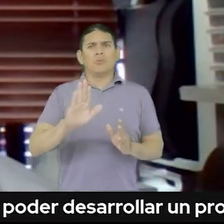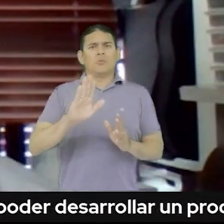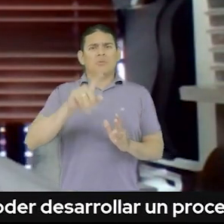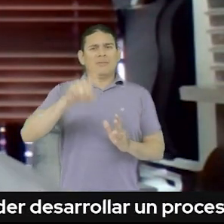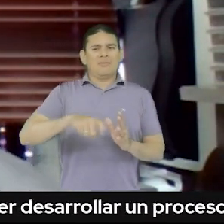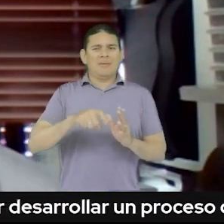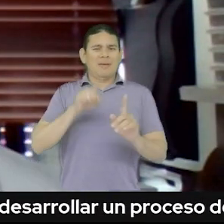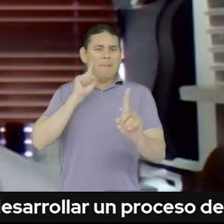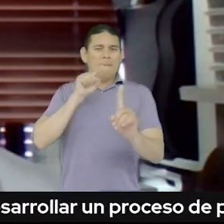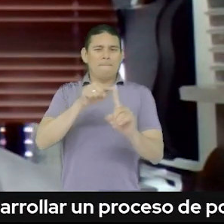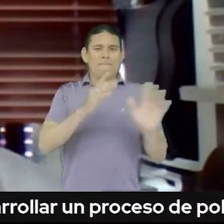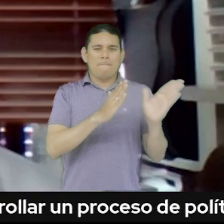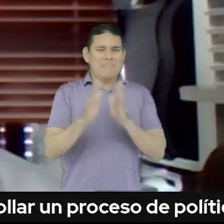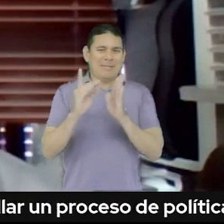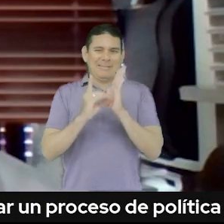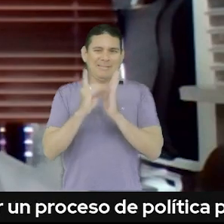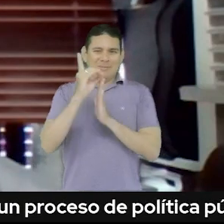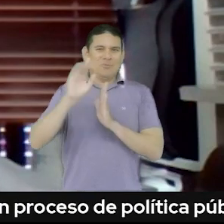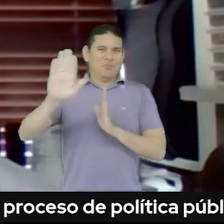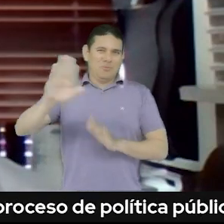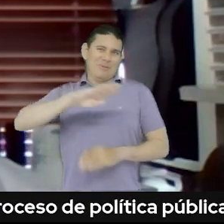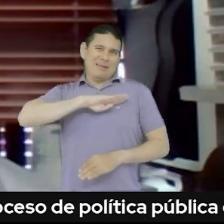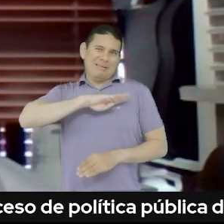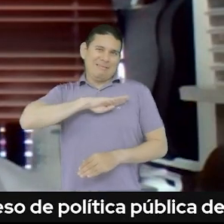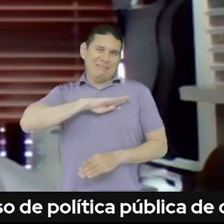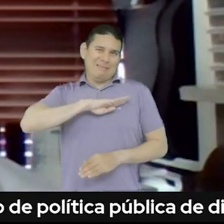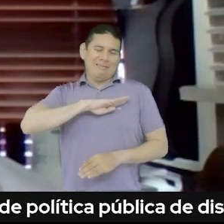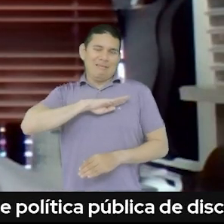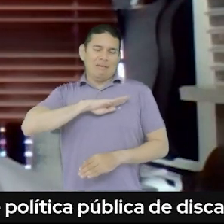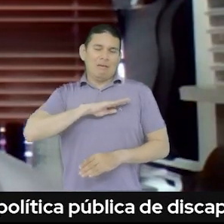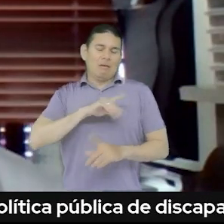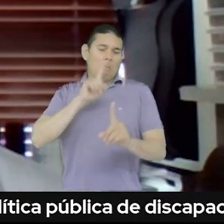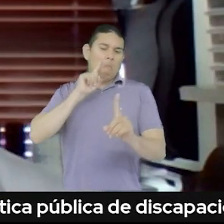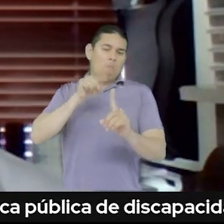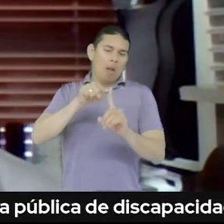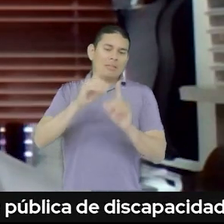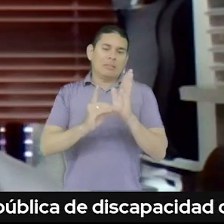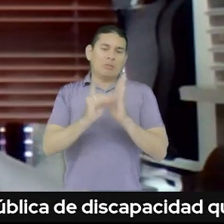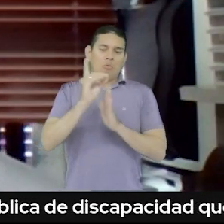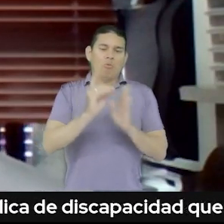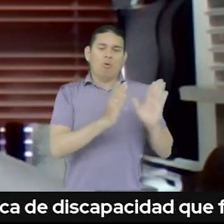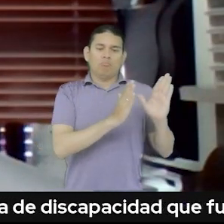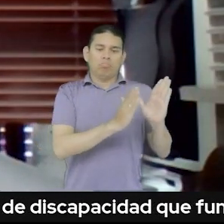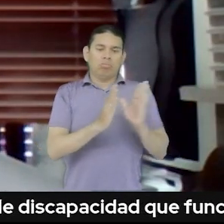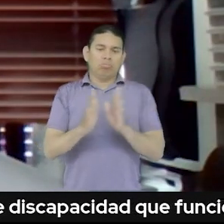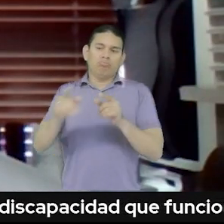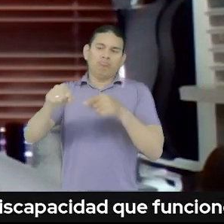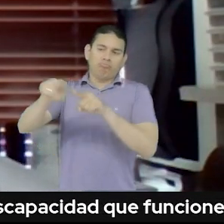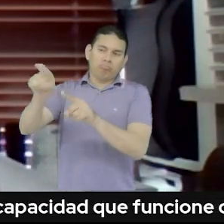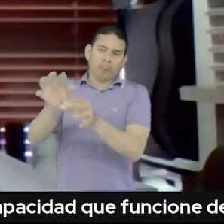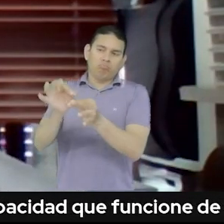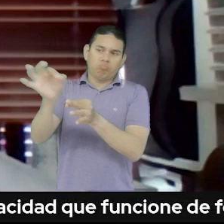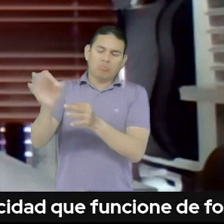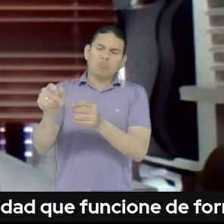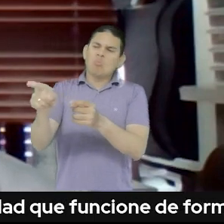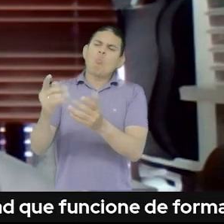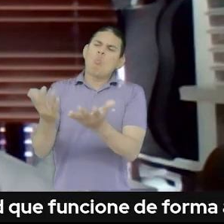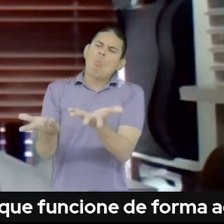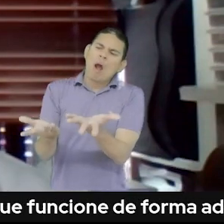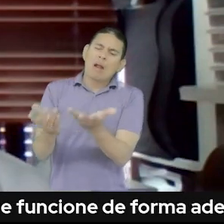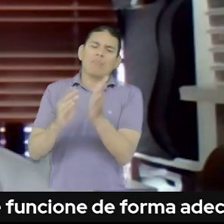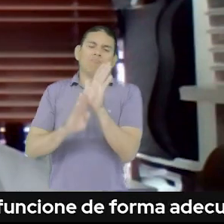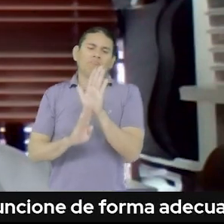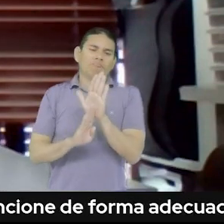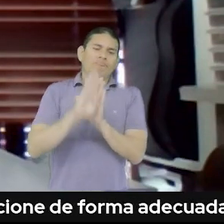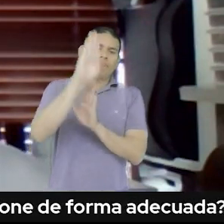está en un plan de desarrollo. Entonces, el plan de desarrollo es un instrumento que le permite al territorio establecer cuáles alcances quiere